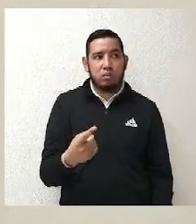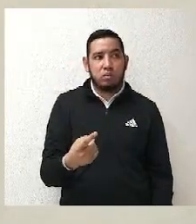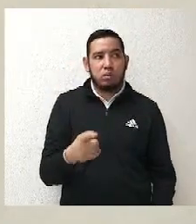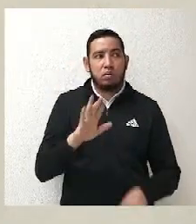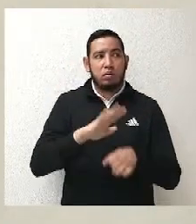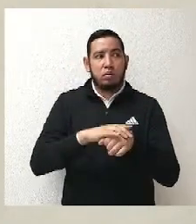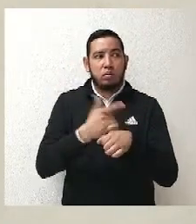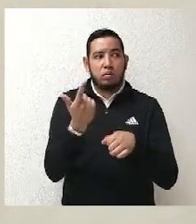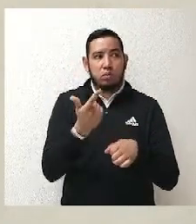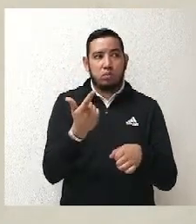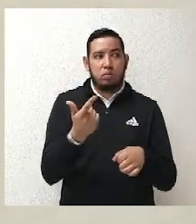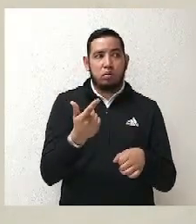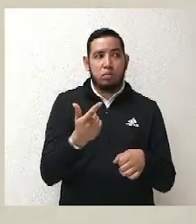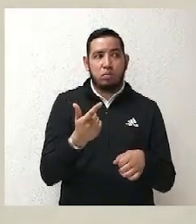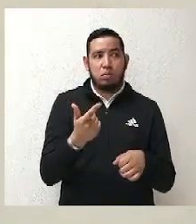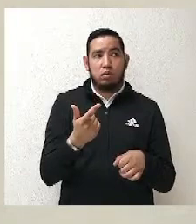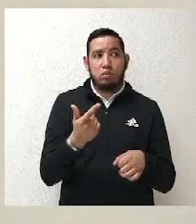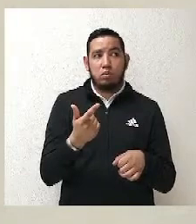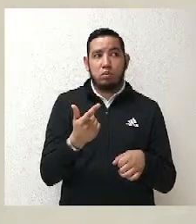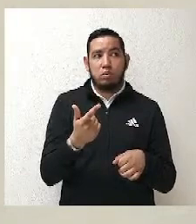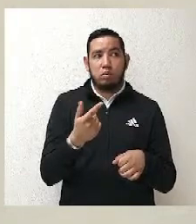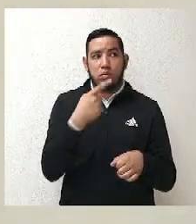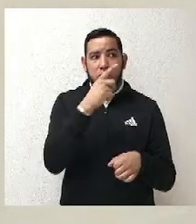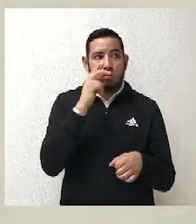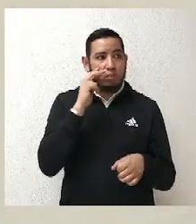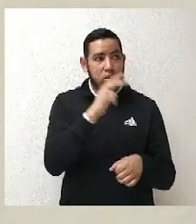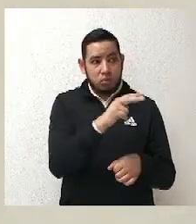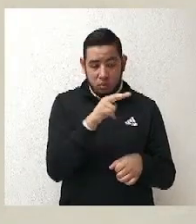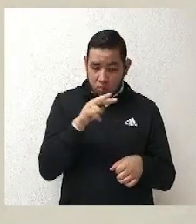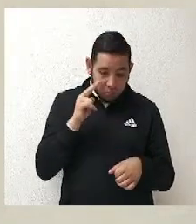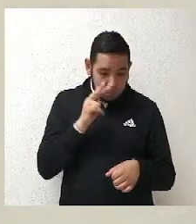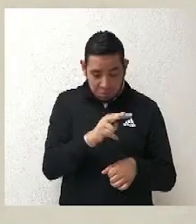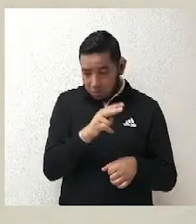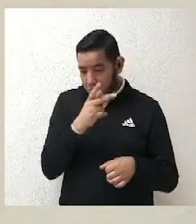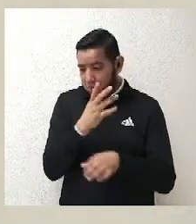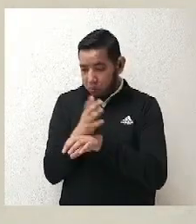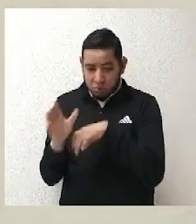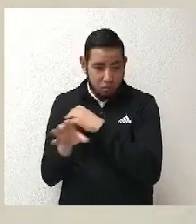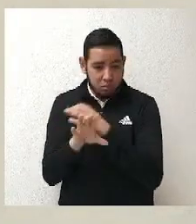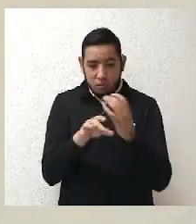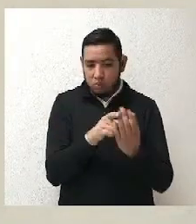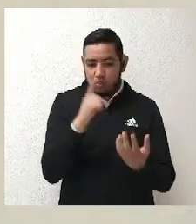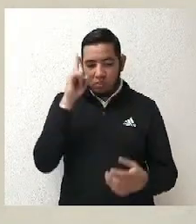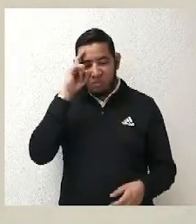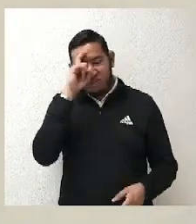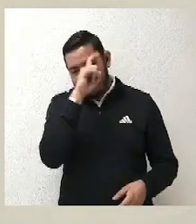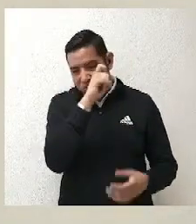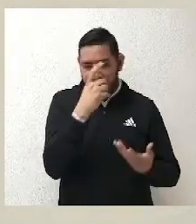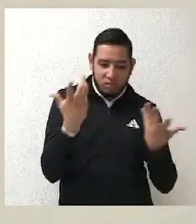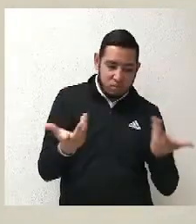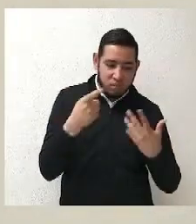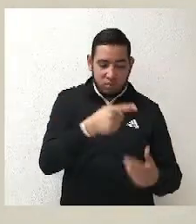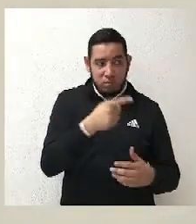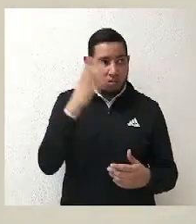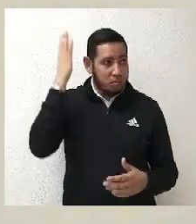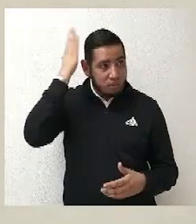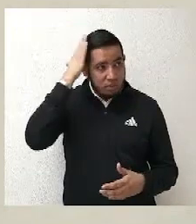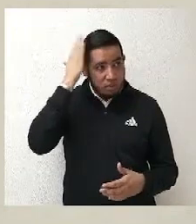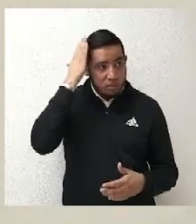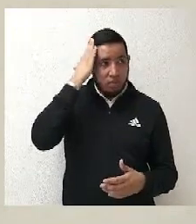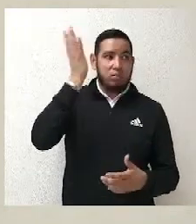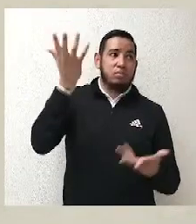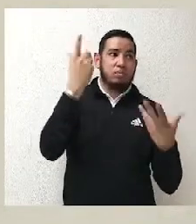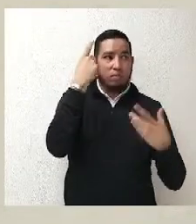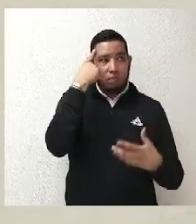porque supuestamente el documento con el cual se publica la aprobación de la candidata o de la precandidata